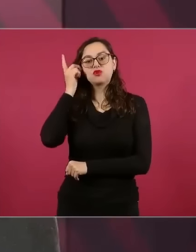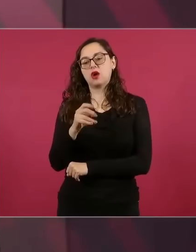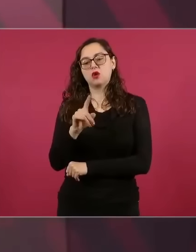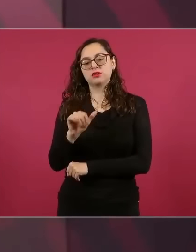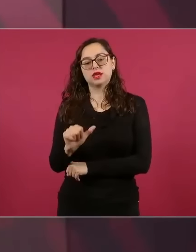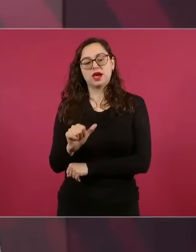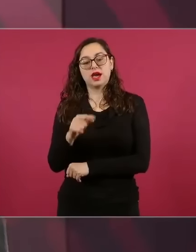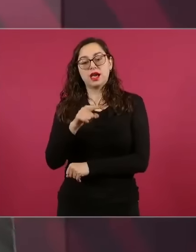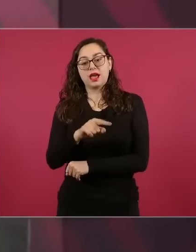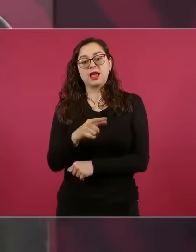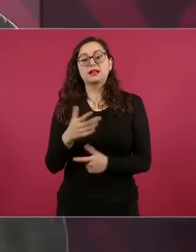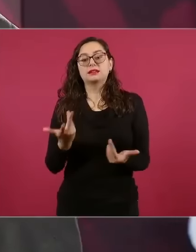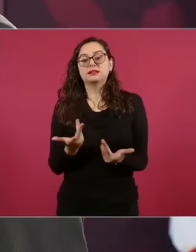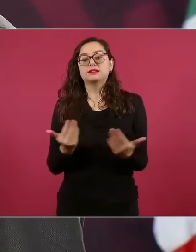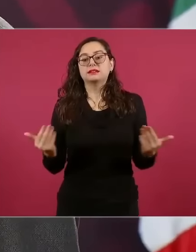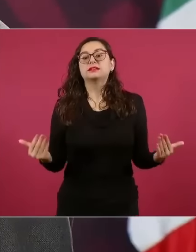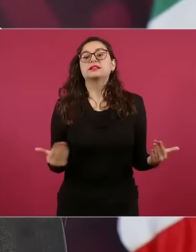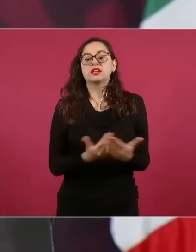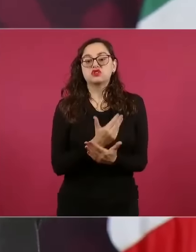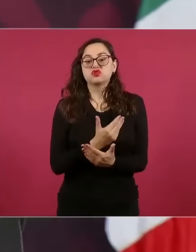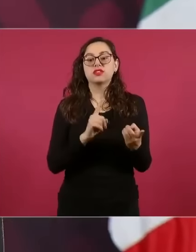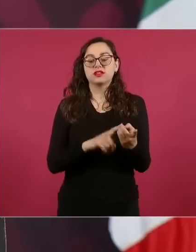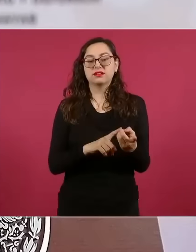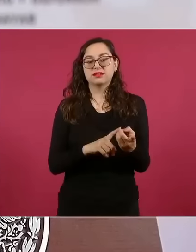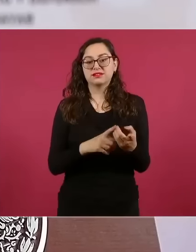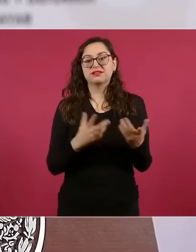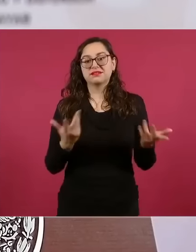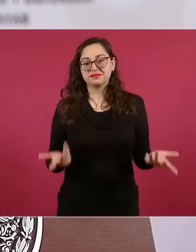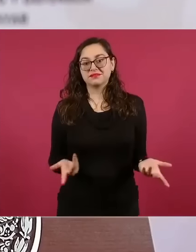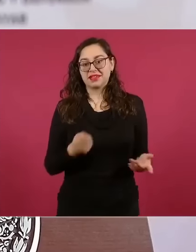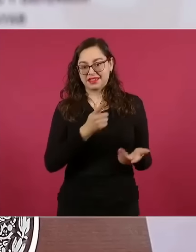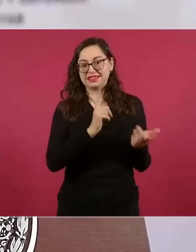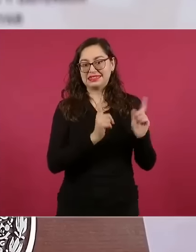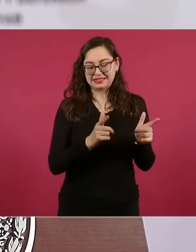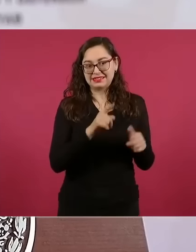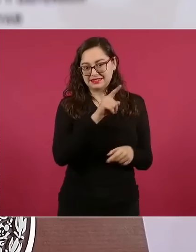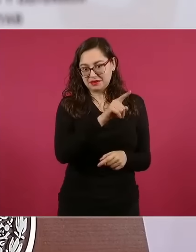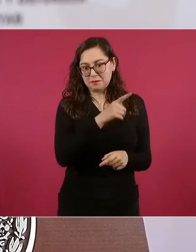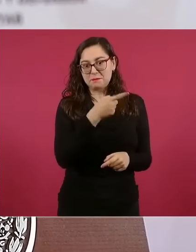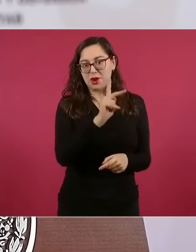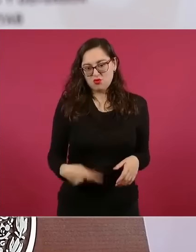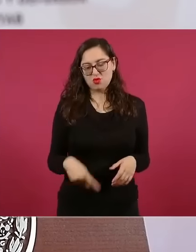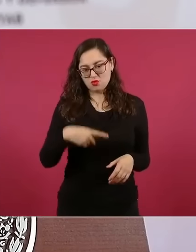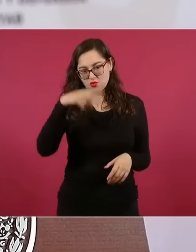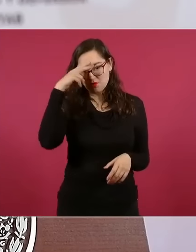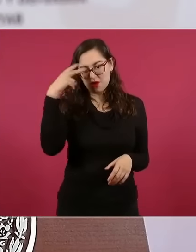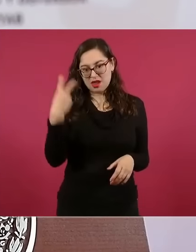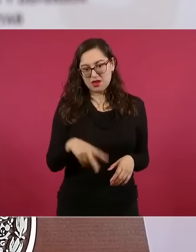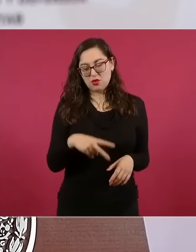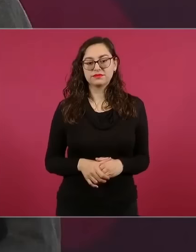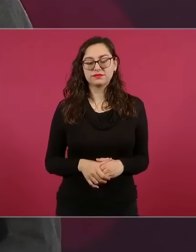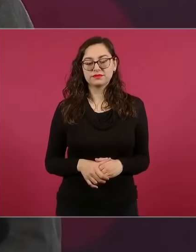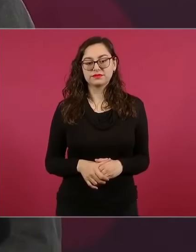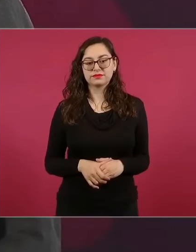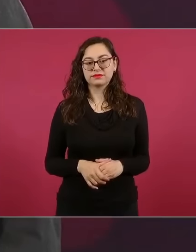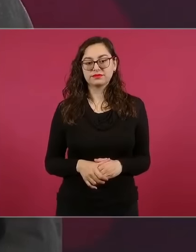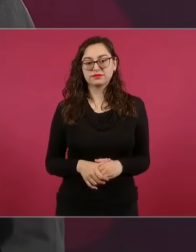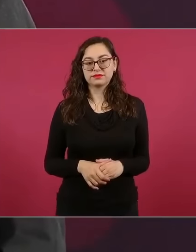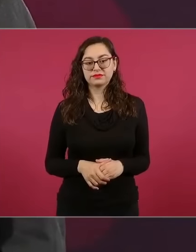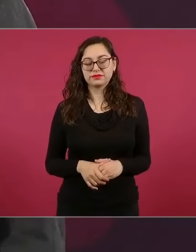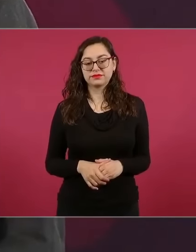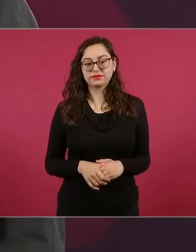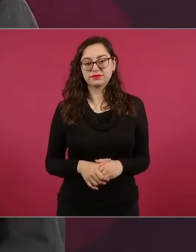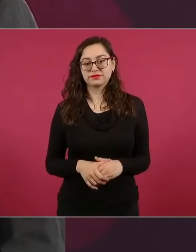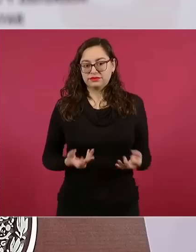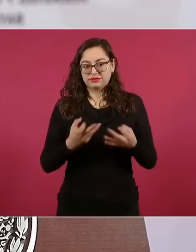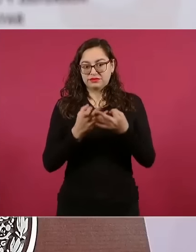en un pueblo que hoy es de Texas, pero que antes pertenecía a Coahuila. Fue muy triste